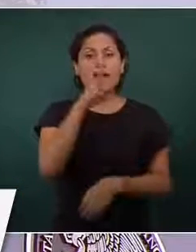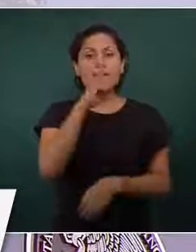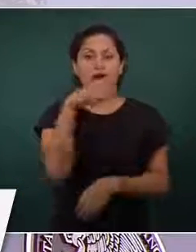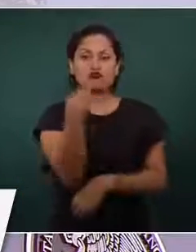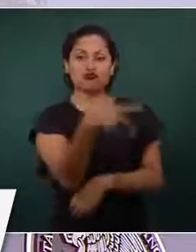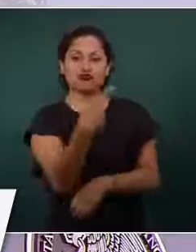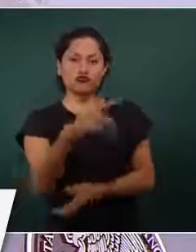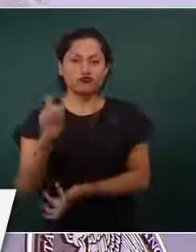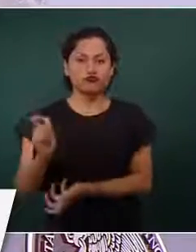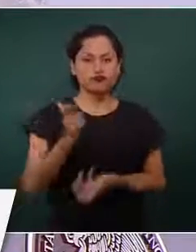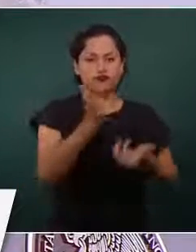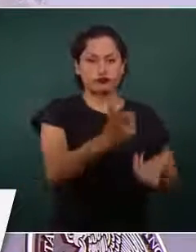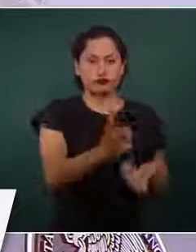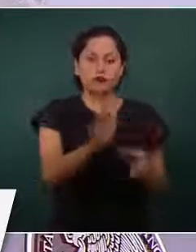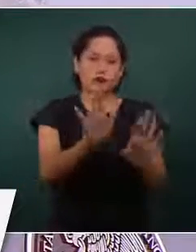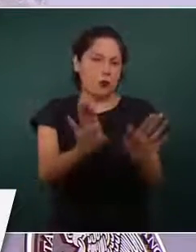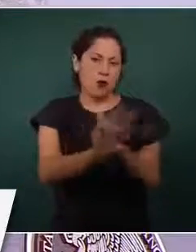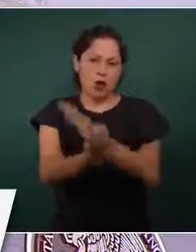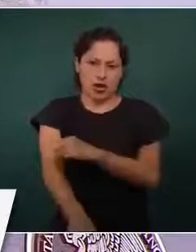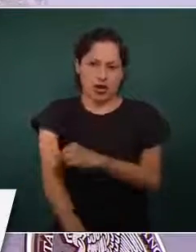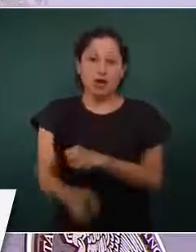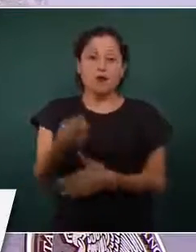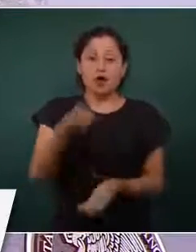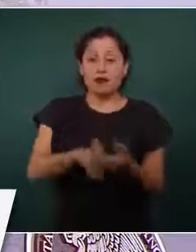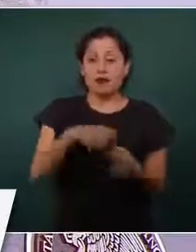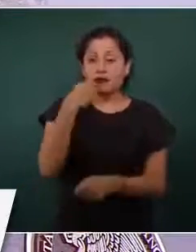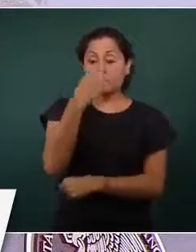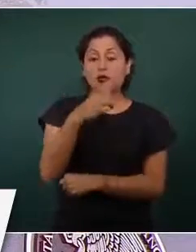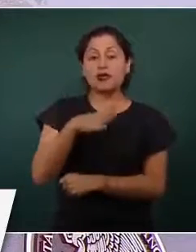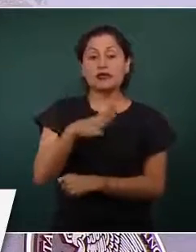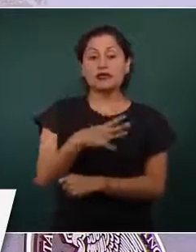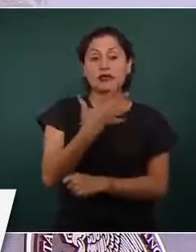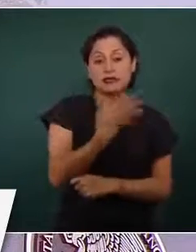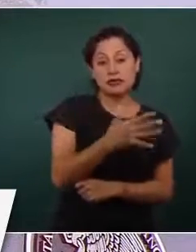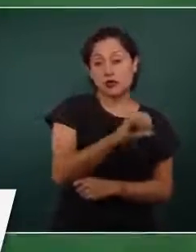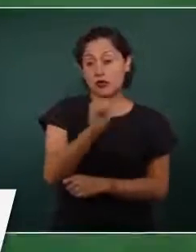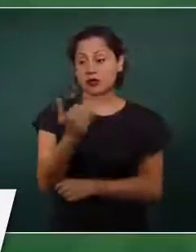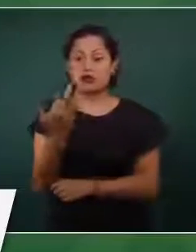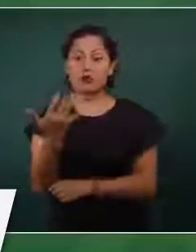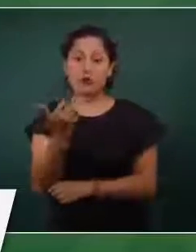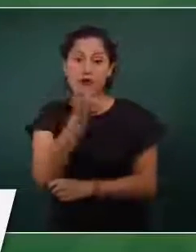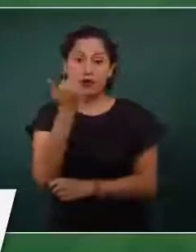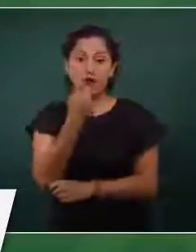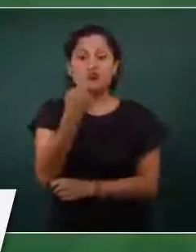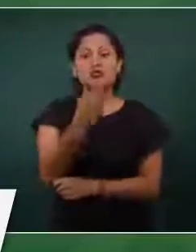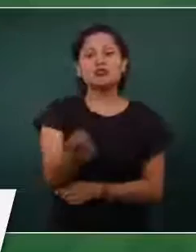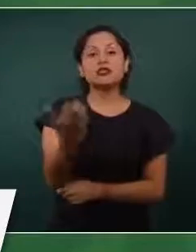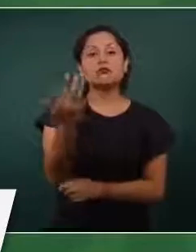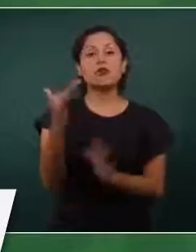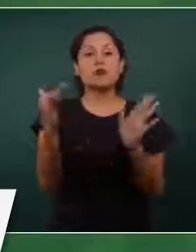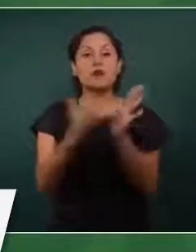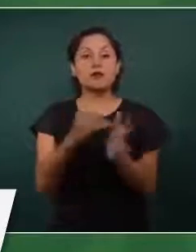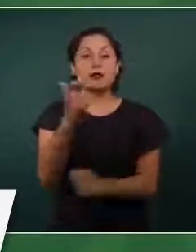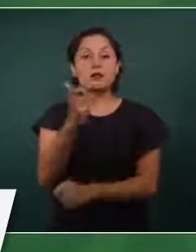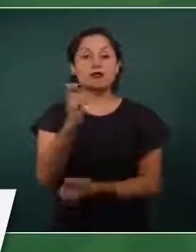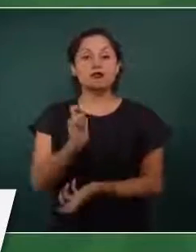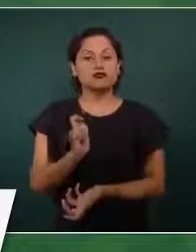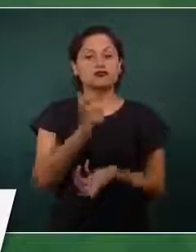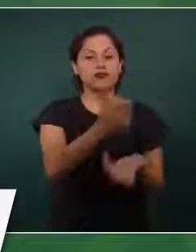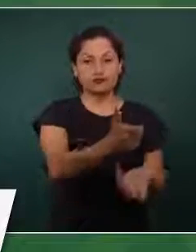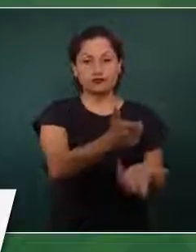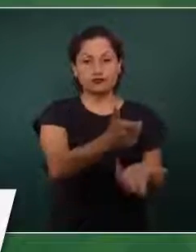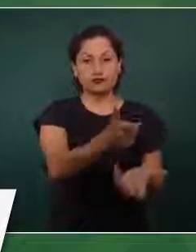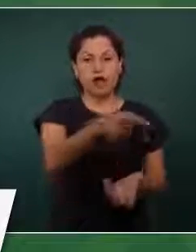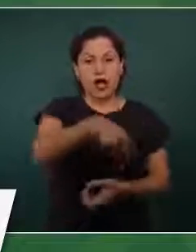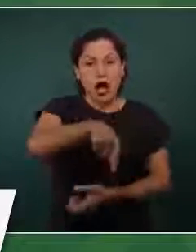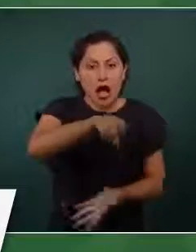escuela de cinco a 50 alumnos, 150 mil pesos se les entrega, ya los padres